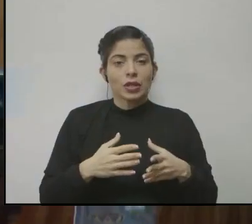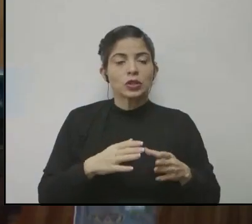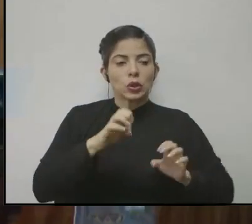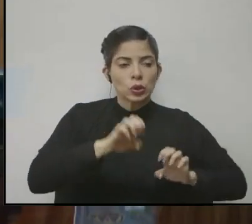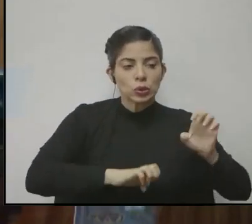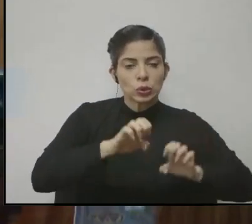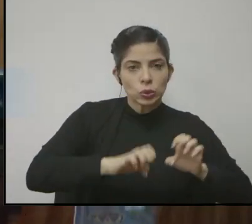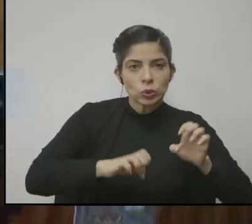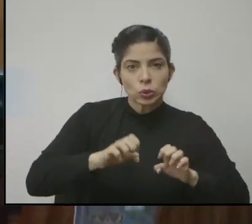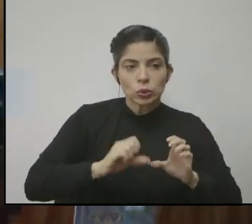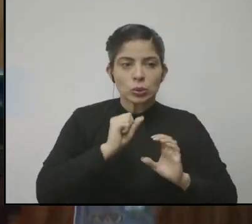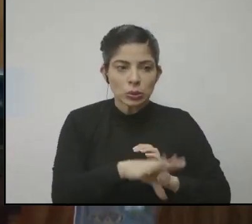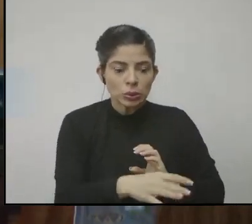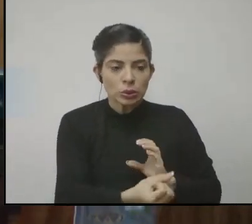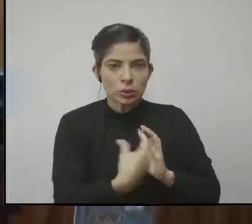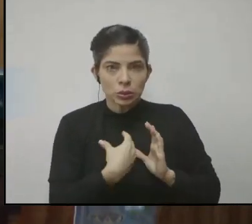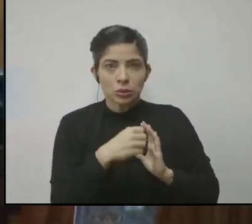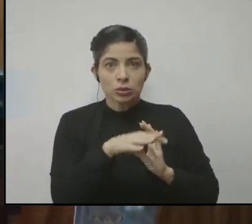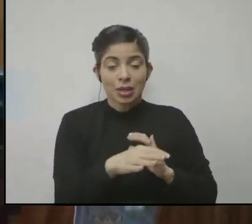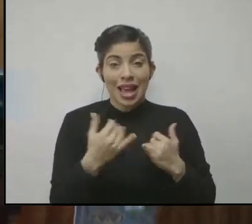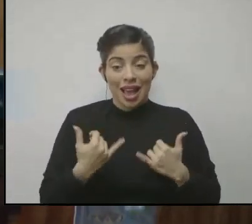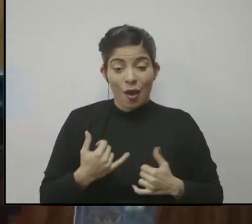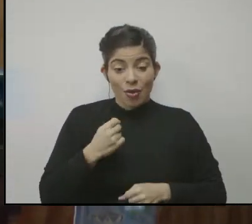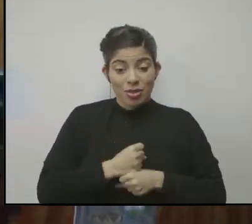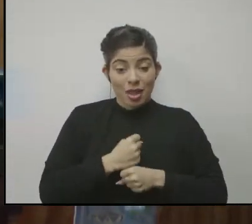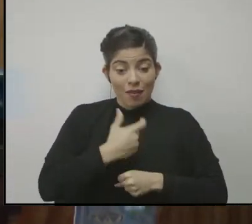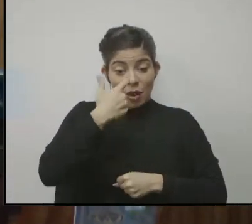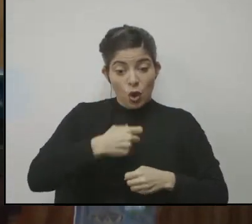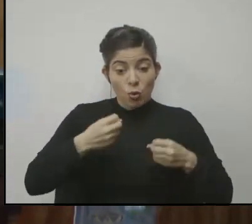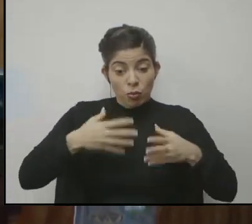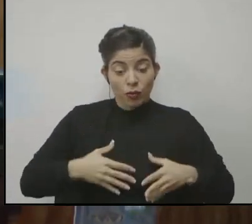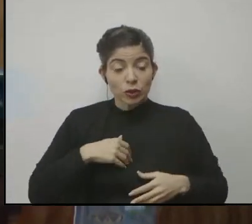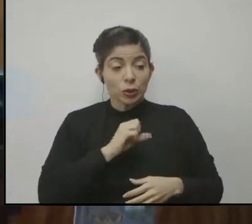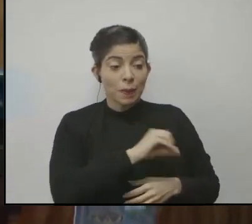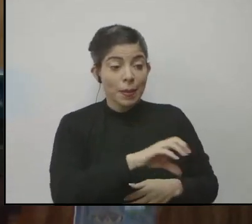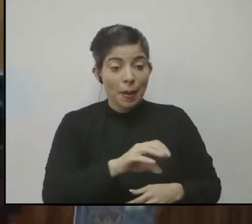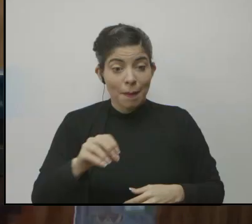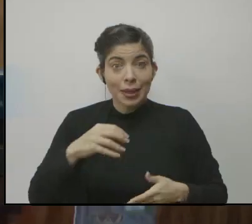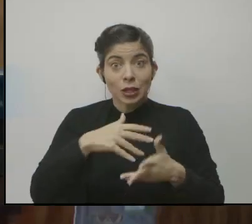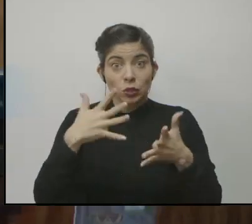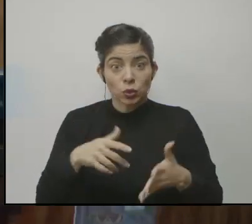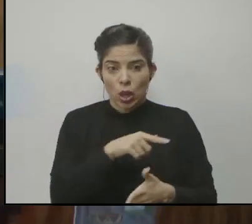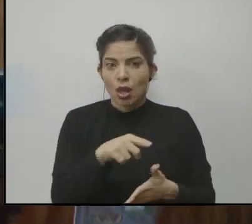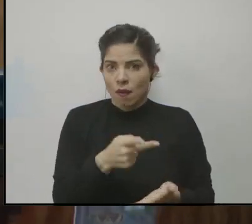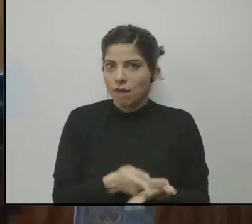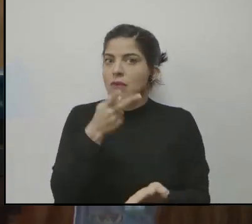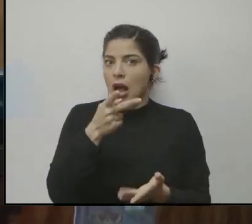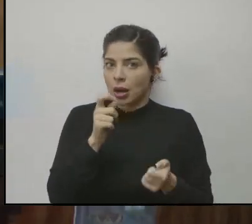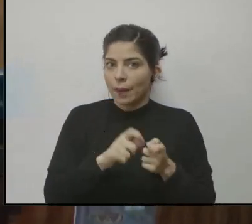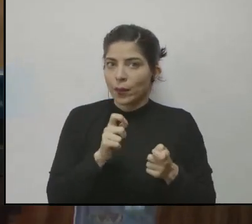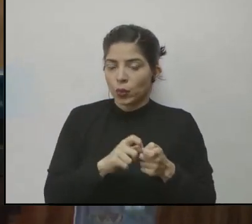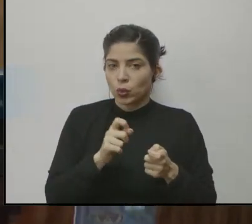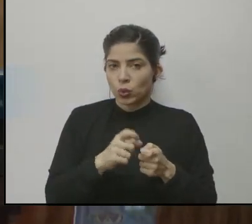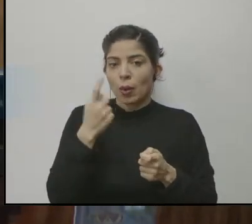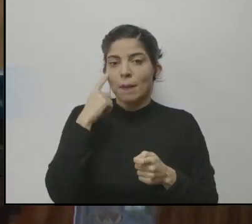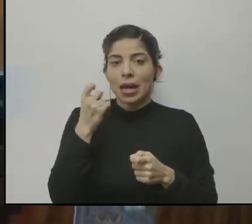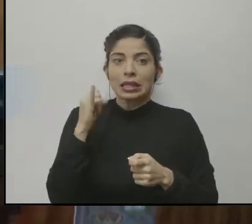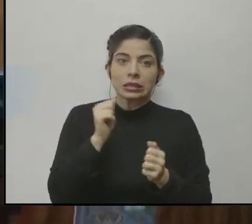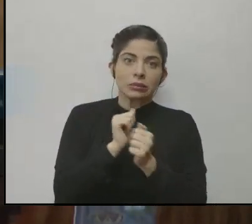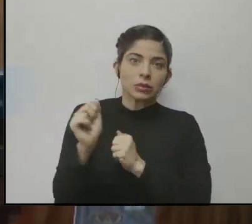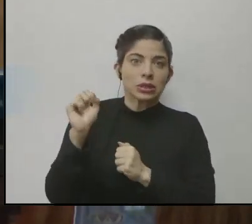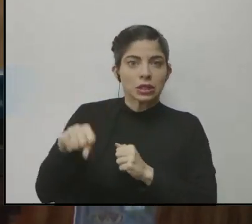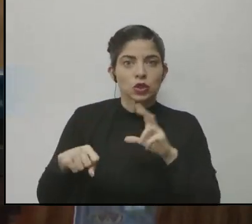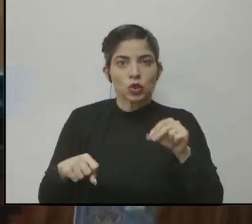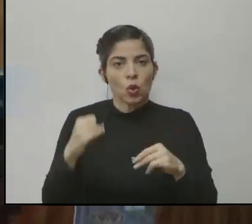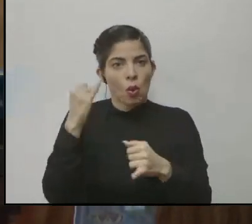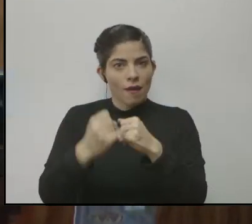esas valoraciones. Entonces, hoy los trabajos que los docentes envían a sus estudiantes cuentan para definir su condición, su promoción a final